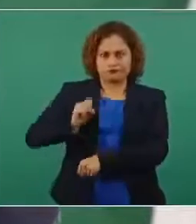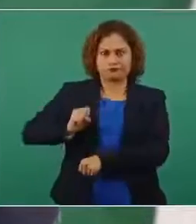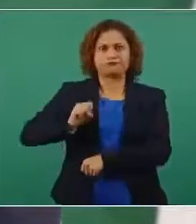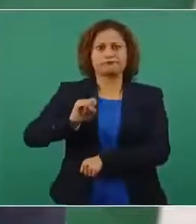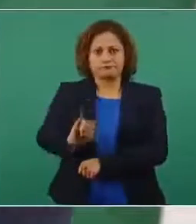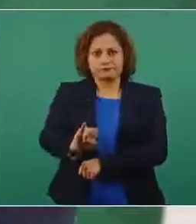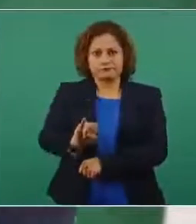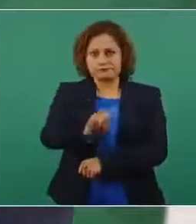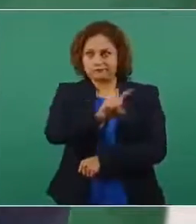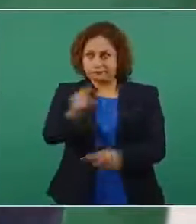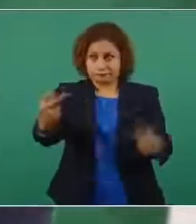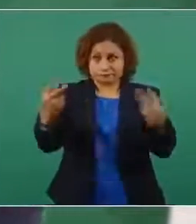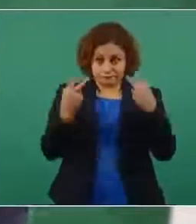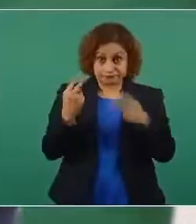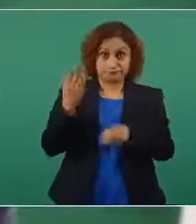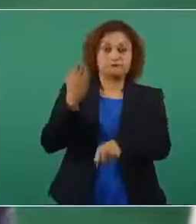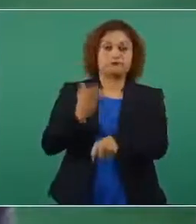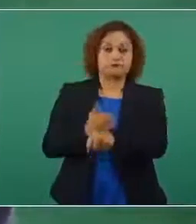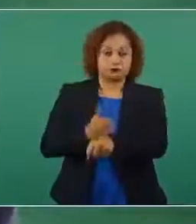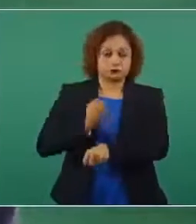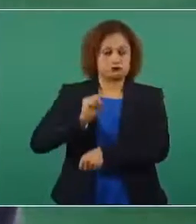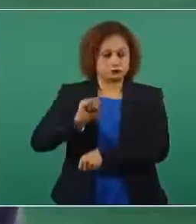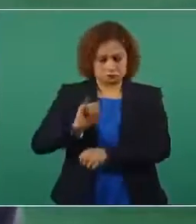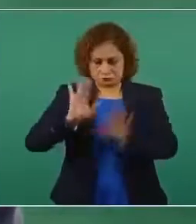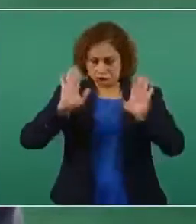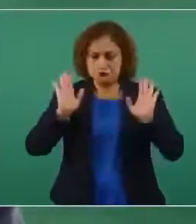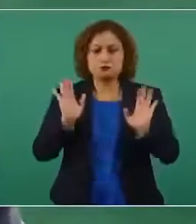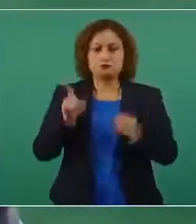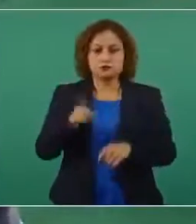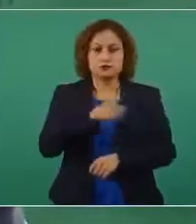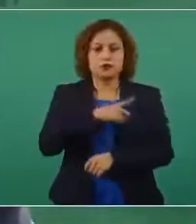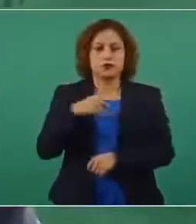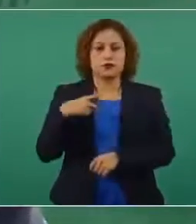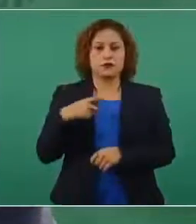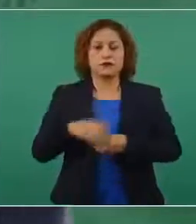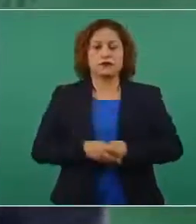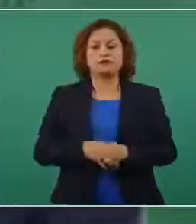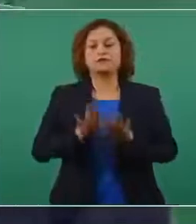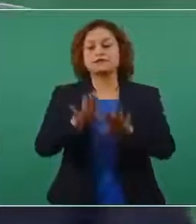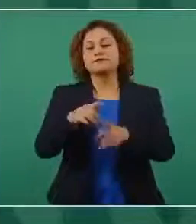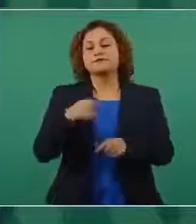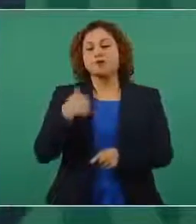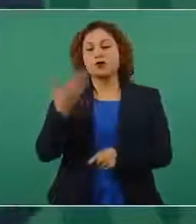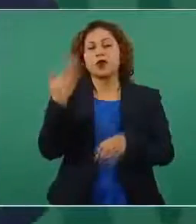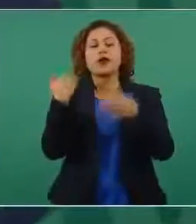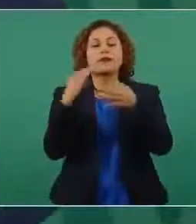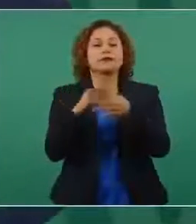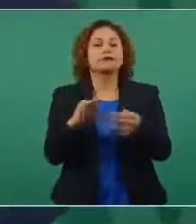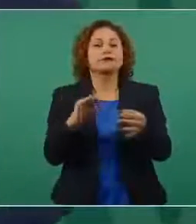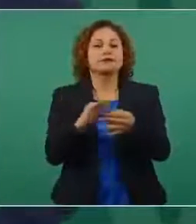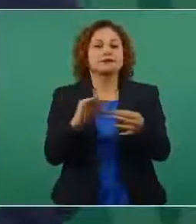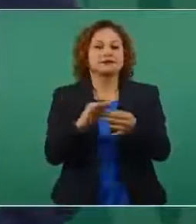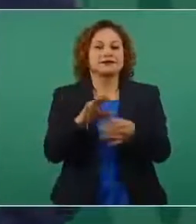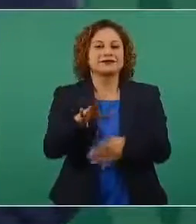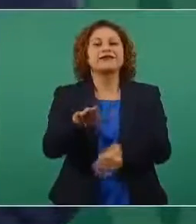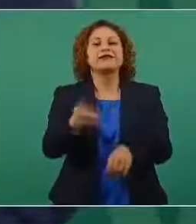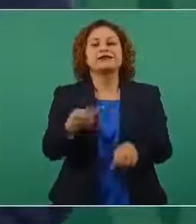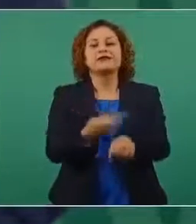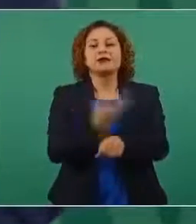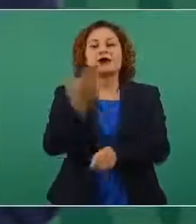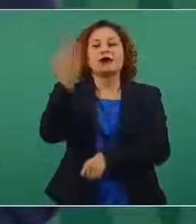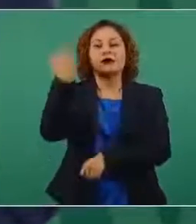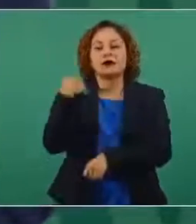Les comentaba yo que antes mandaban información así